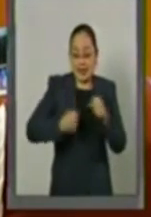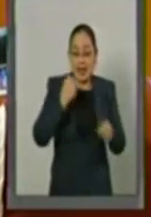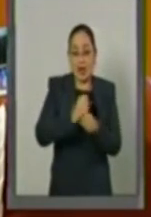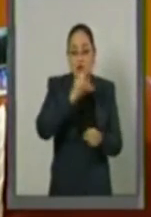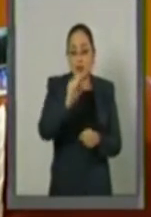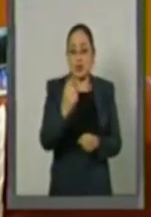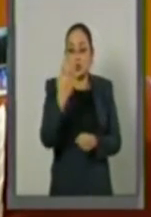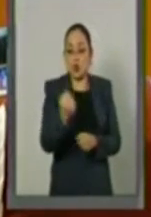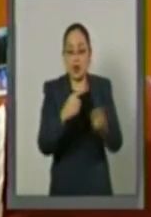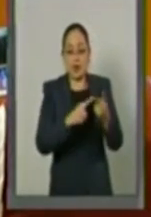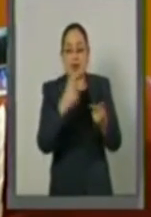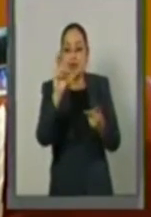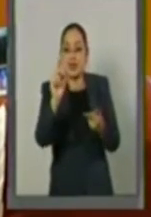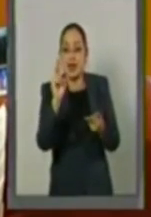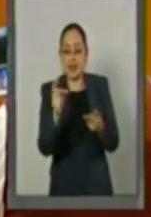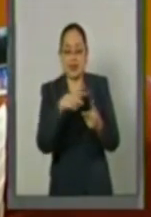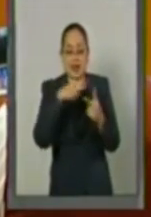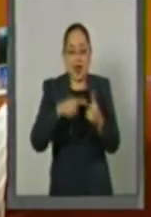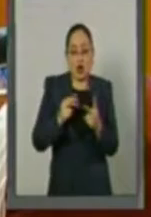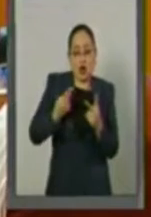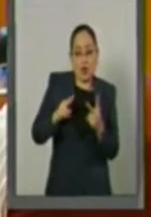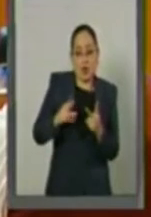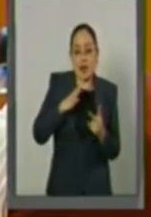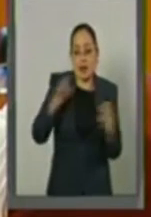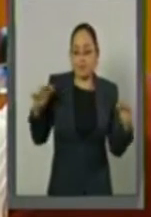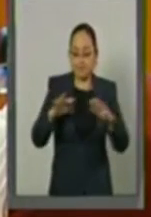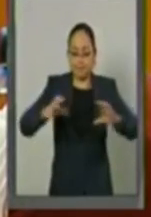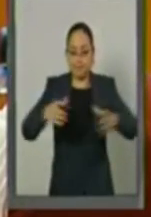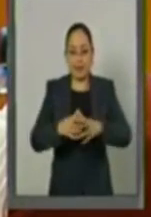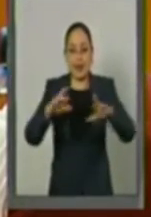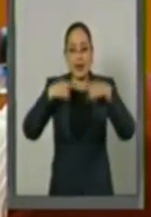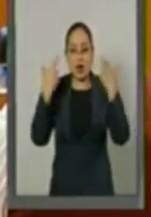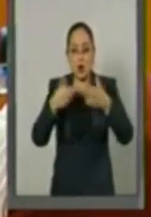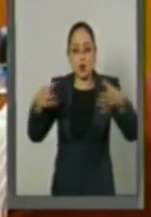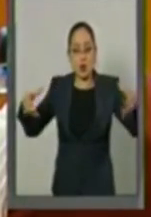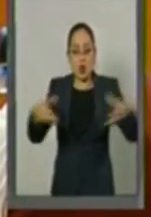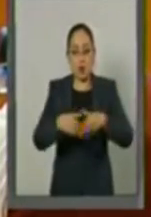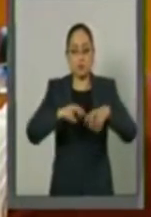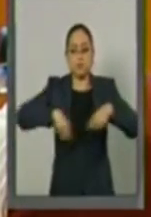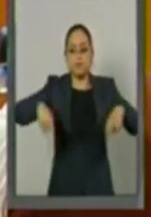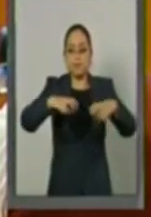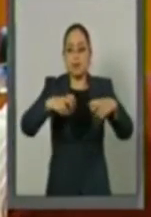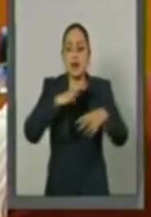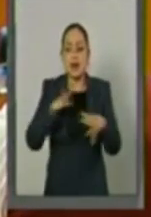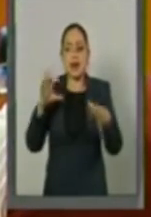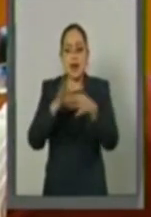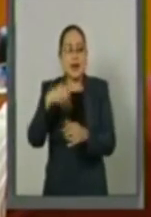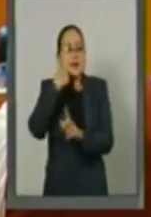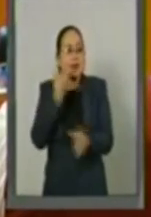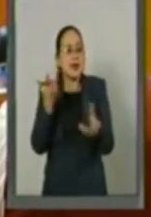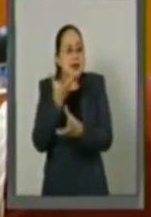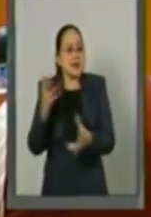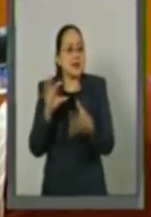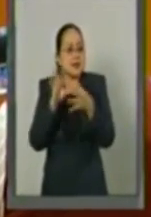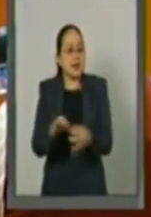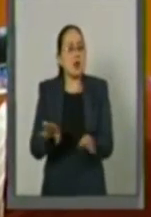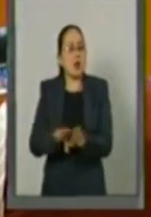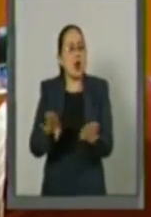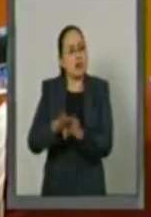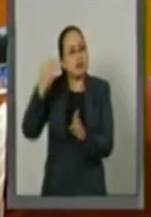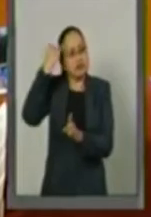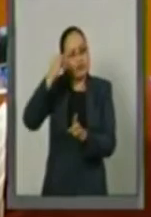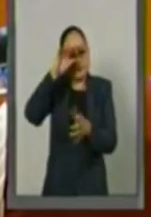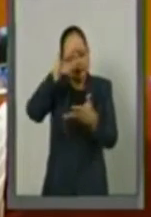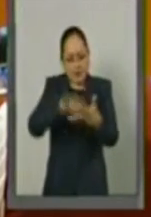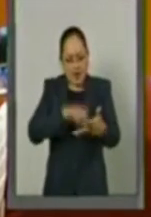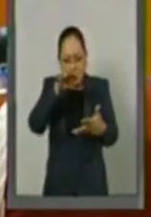se llevó a cabo estas jornadas de análisis con la finalidad de conocer los postulados de la negociación y los